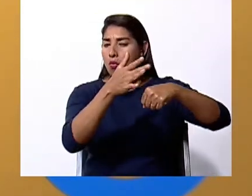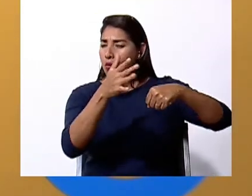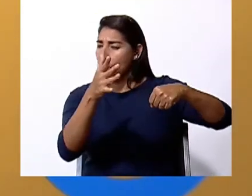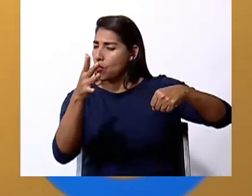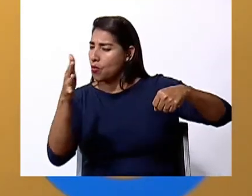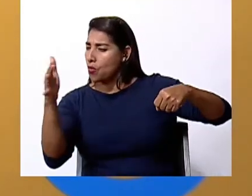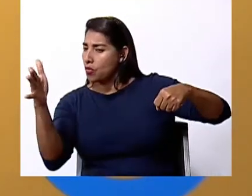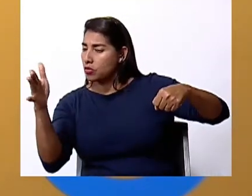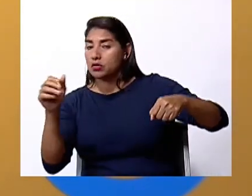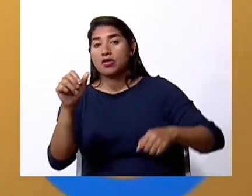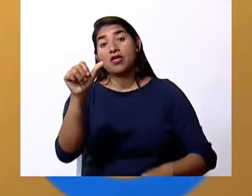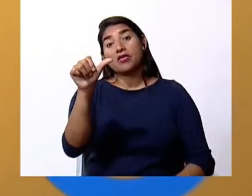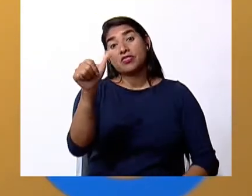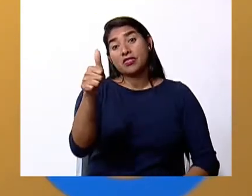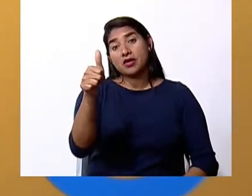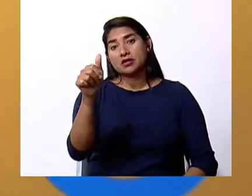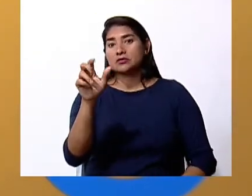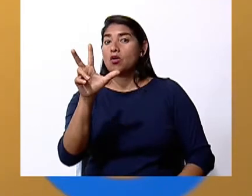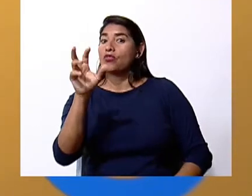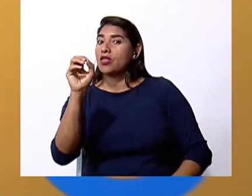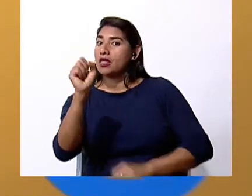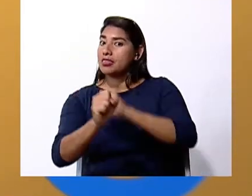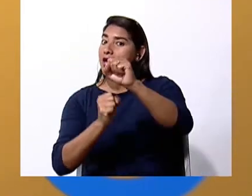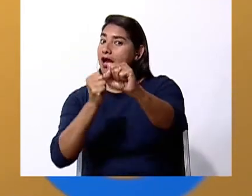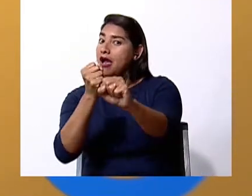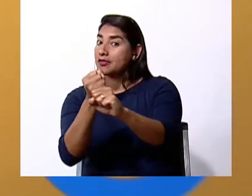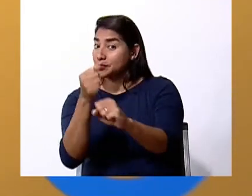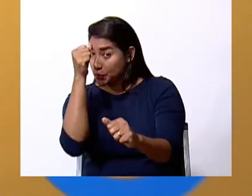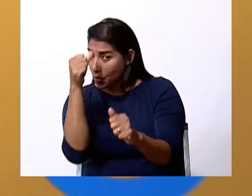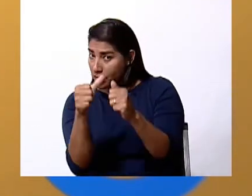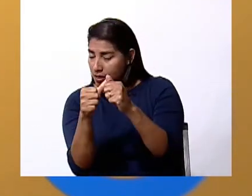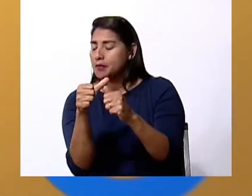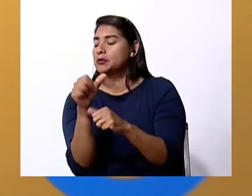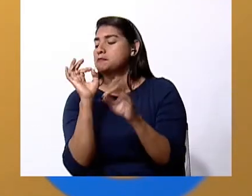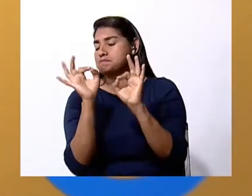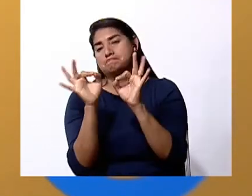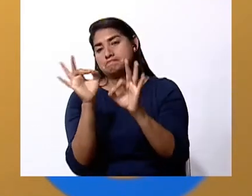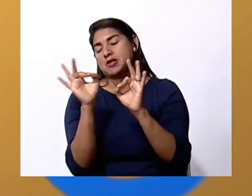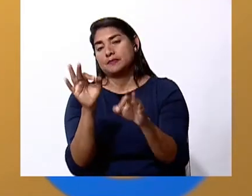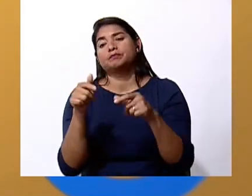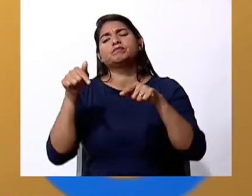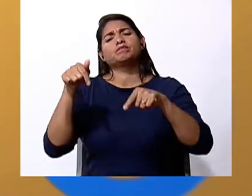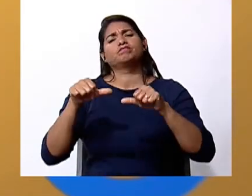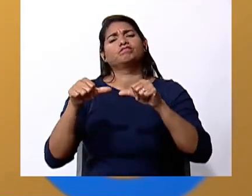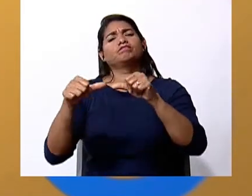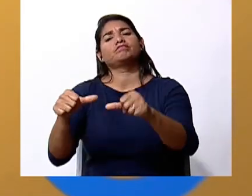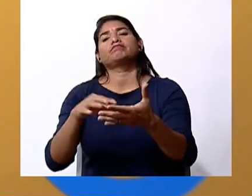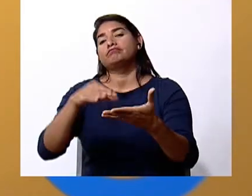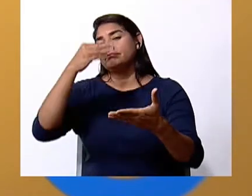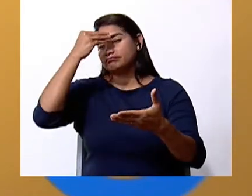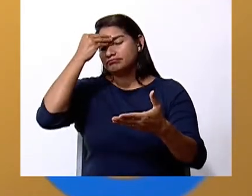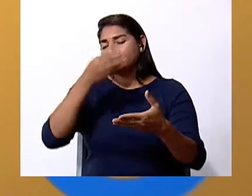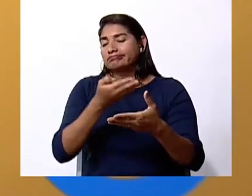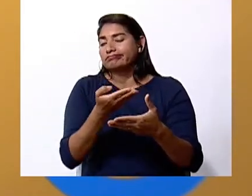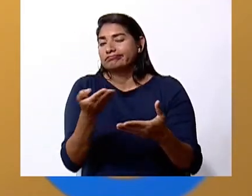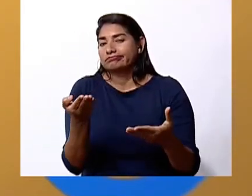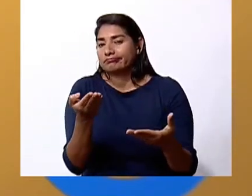de 10 a 30 años. ¿Te acuerdas de eso? Muy bien. Hoy vamos a hacer un